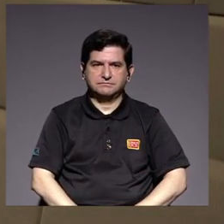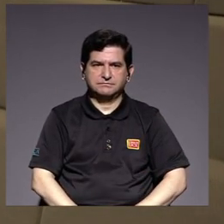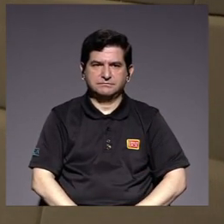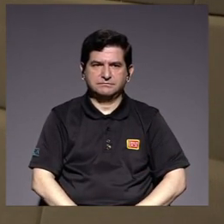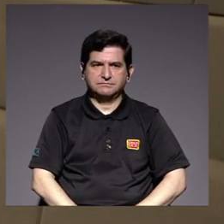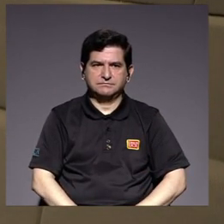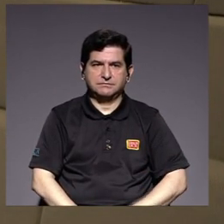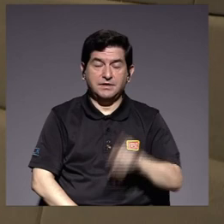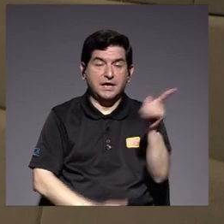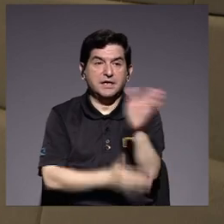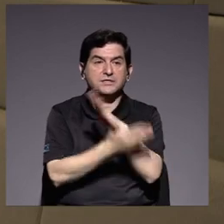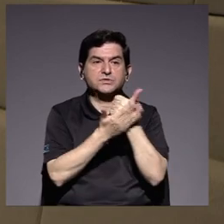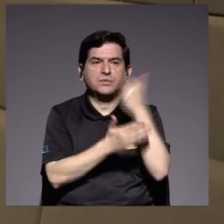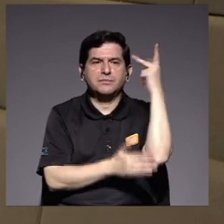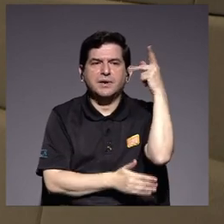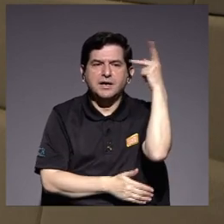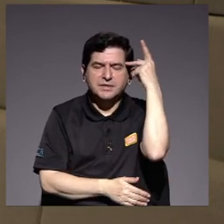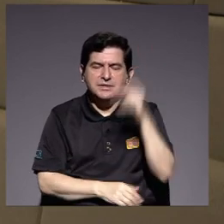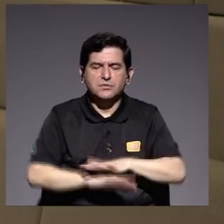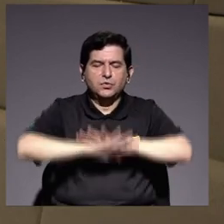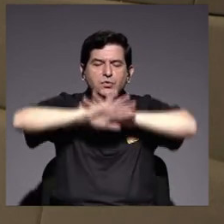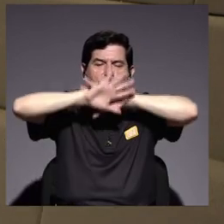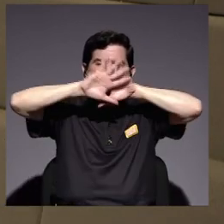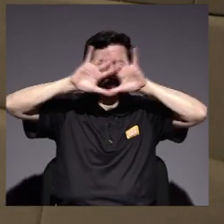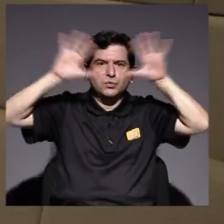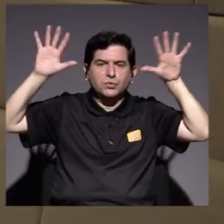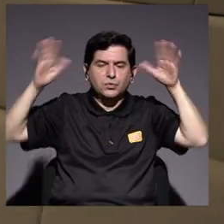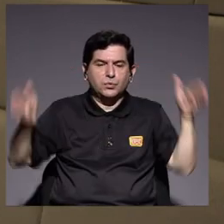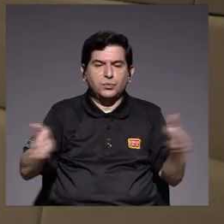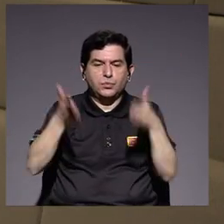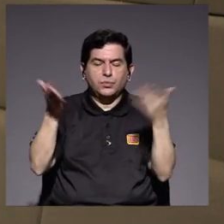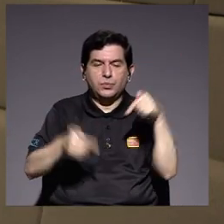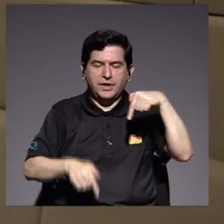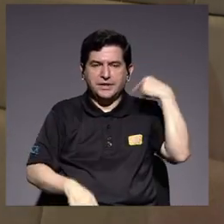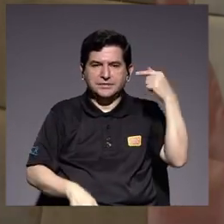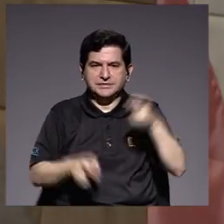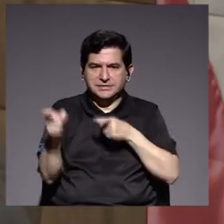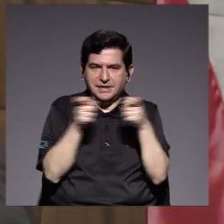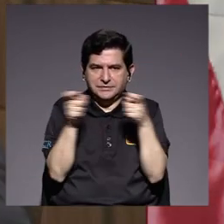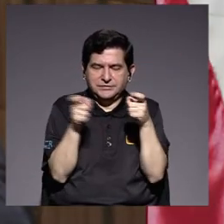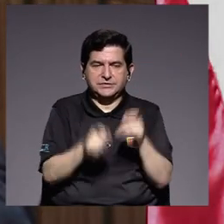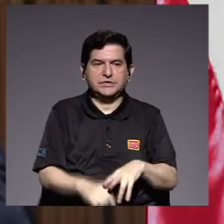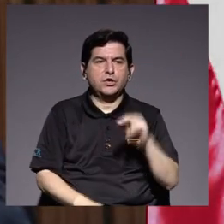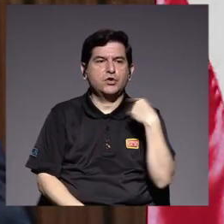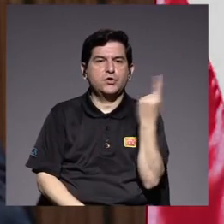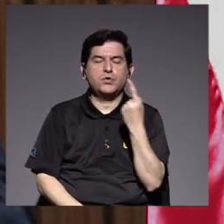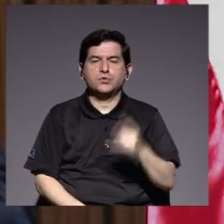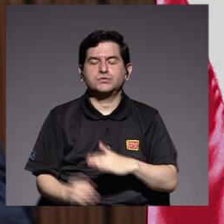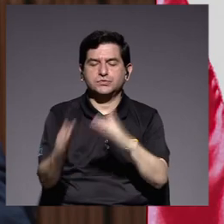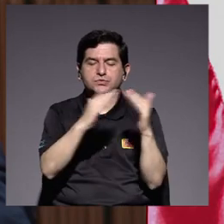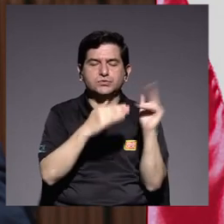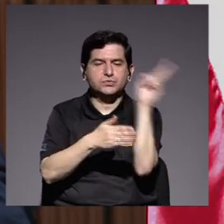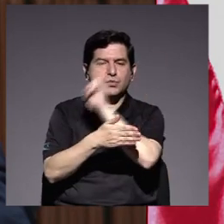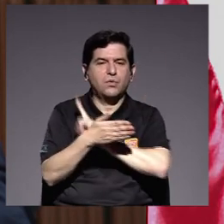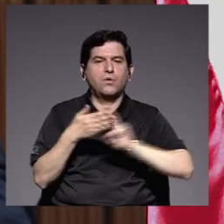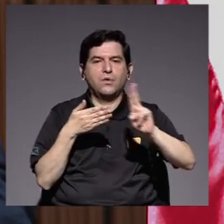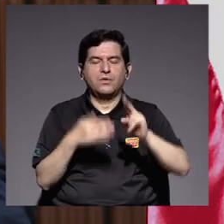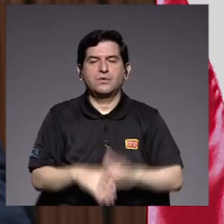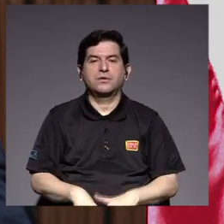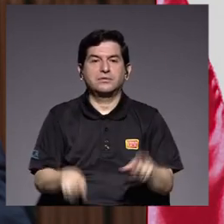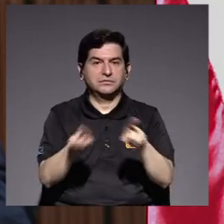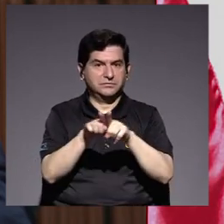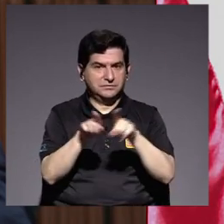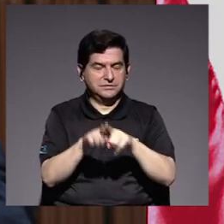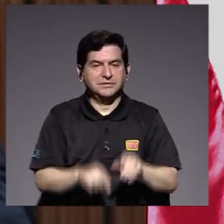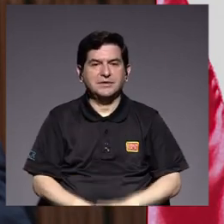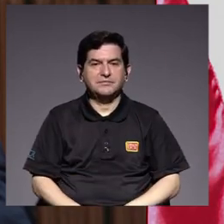esto ha formado parte de una política de transparencia impulsada por esta administración no solo ante la comunidad universitaria sino